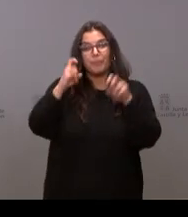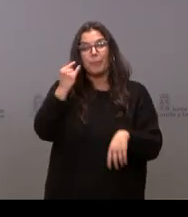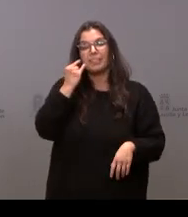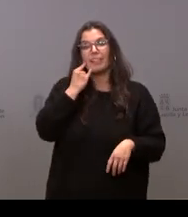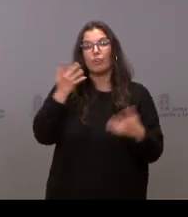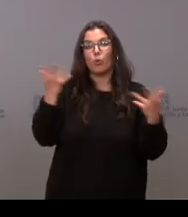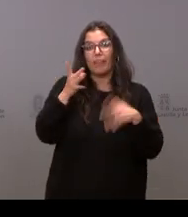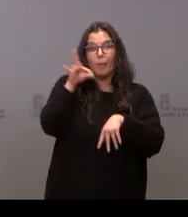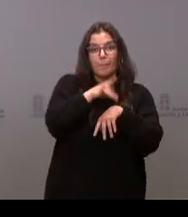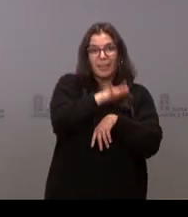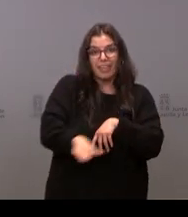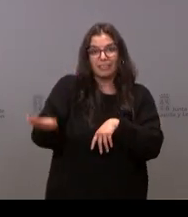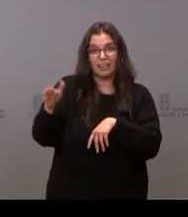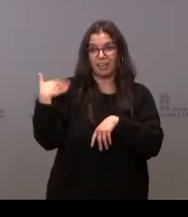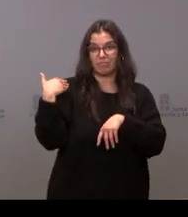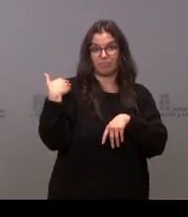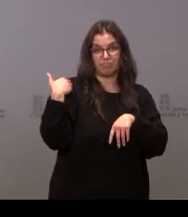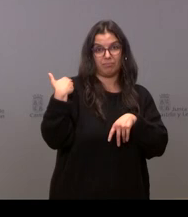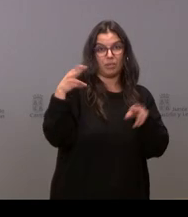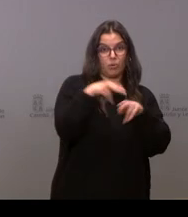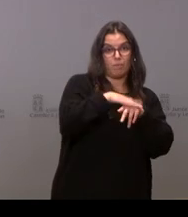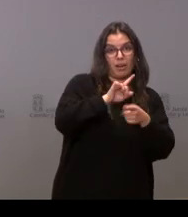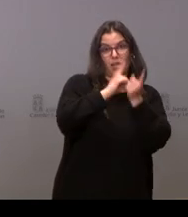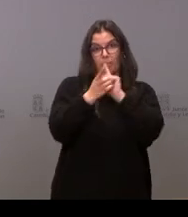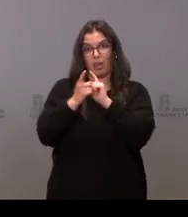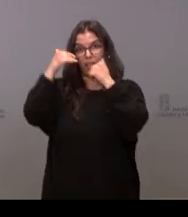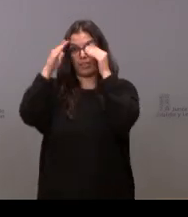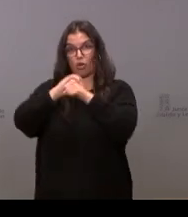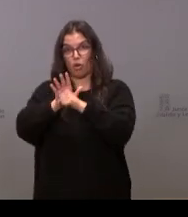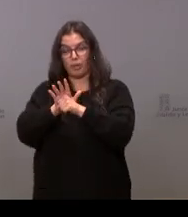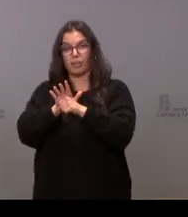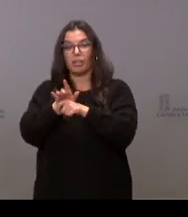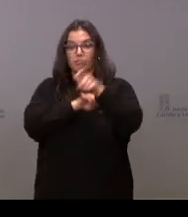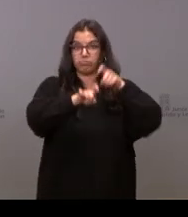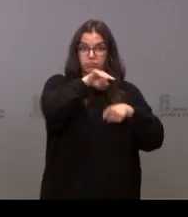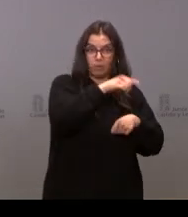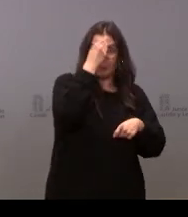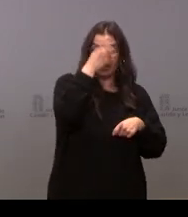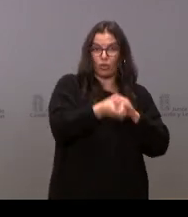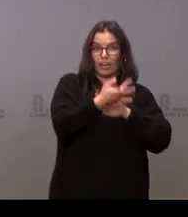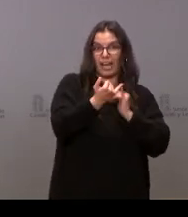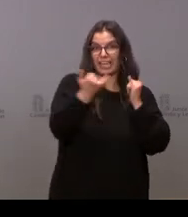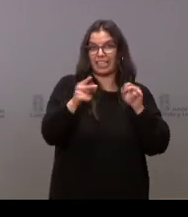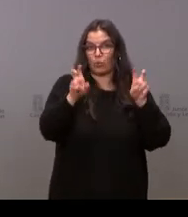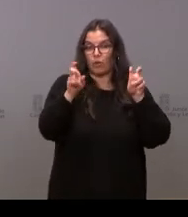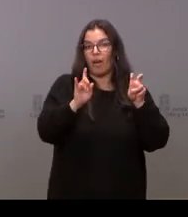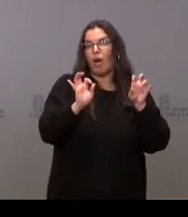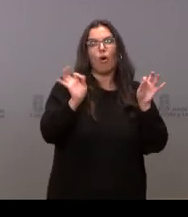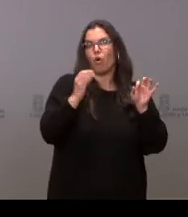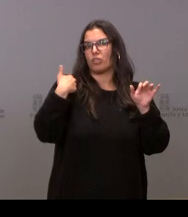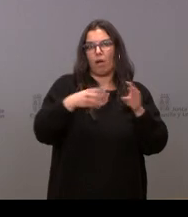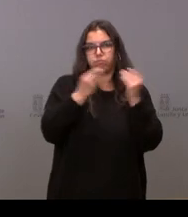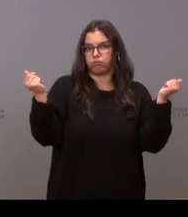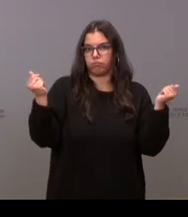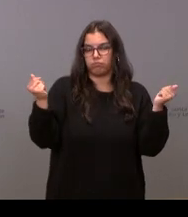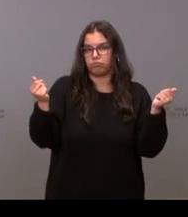urgencias pediátricas que se quitó para poner ese teléfono COVID no sé si se plantean poner otra línea o ese servicio definitivamente